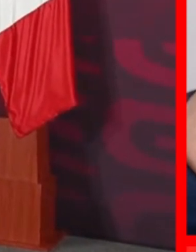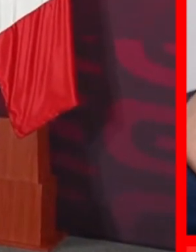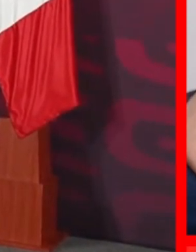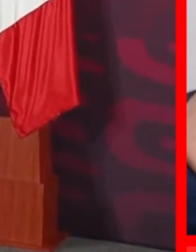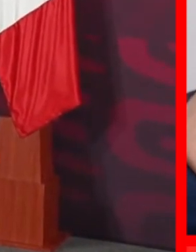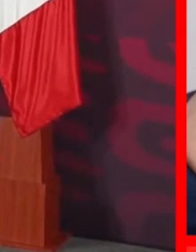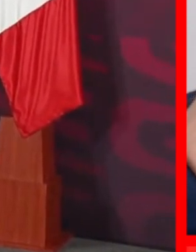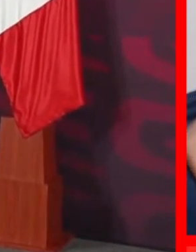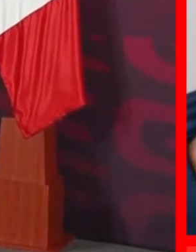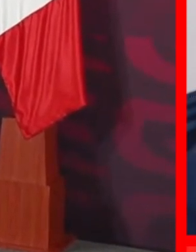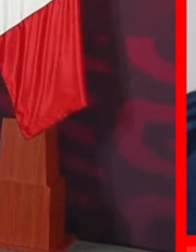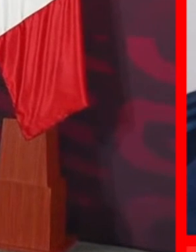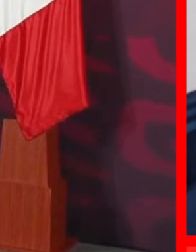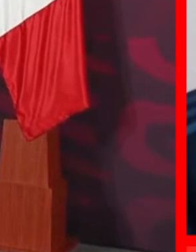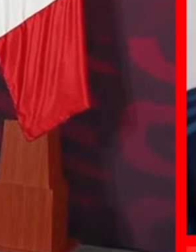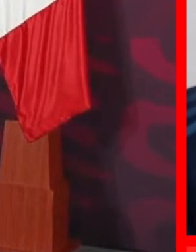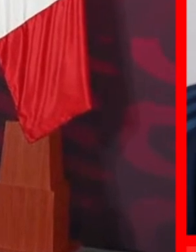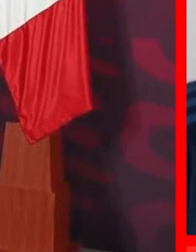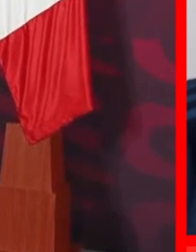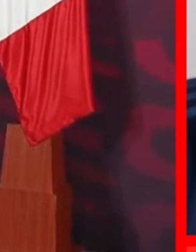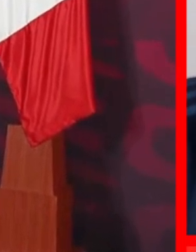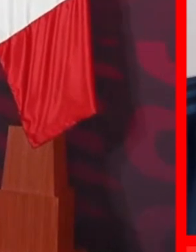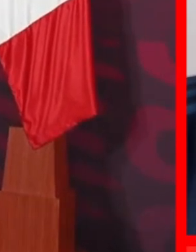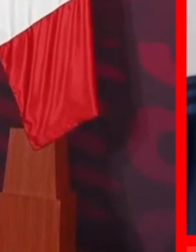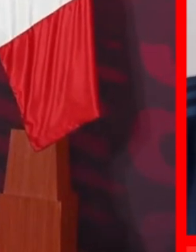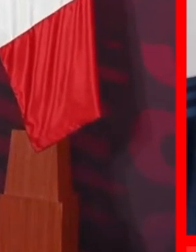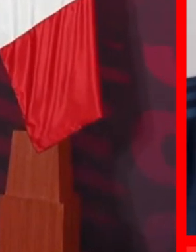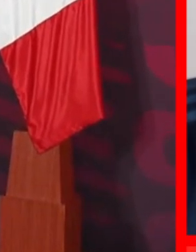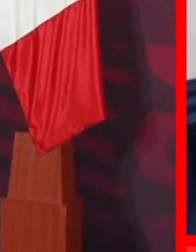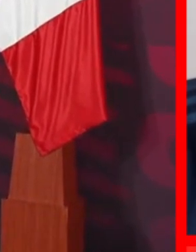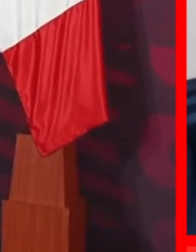pseudoambientalistas no decían nada.